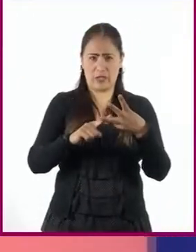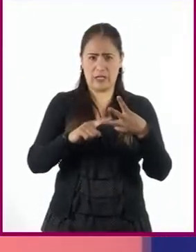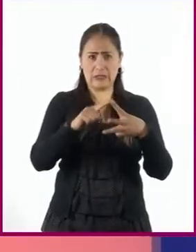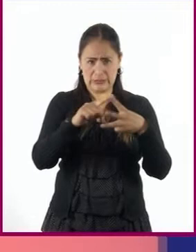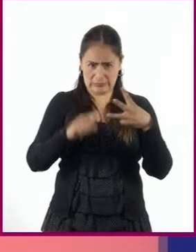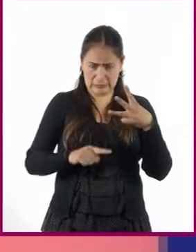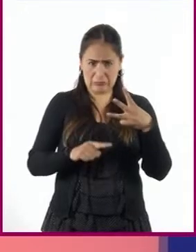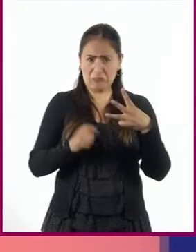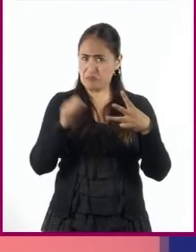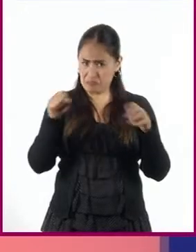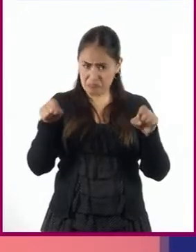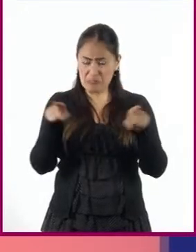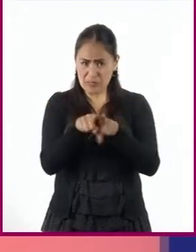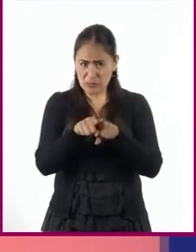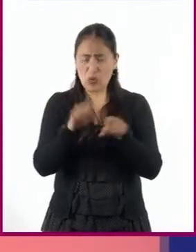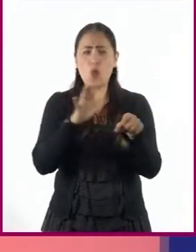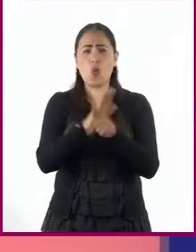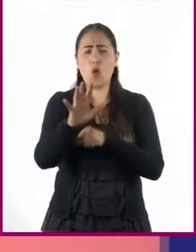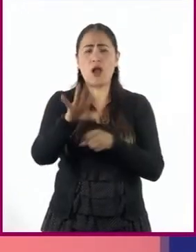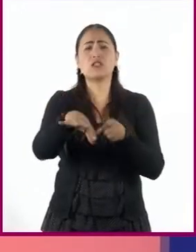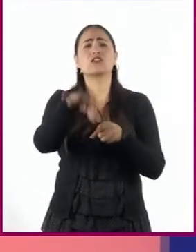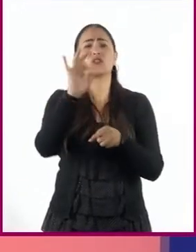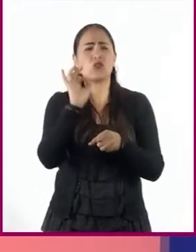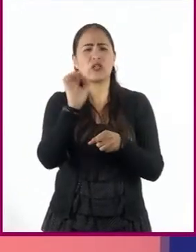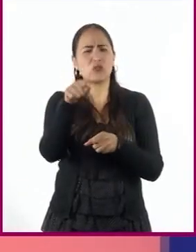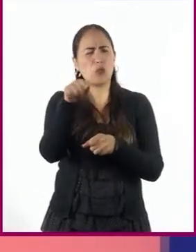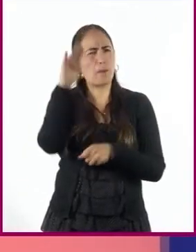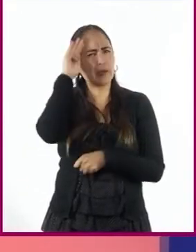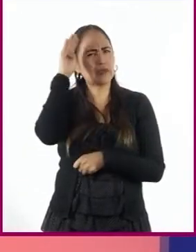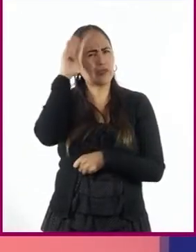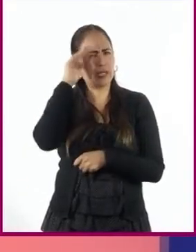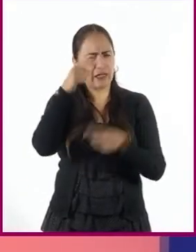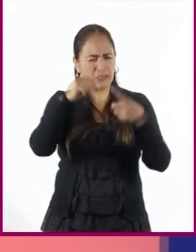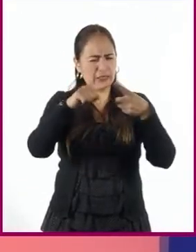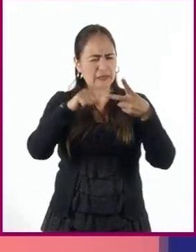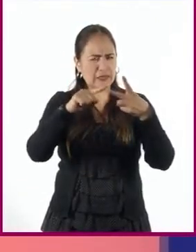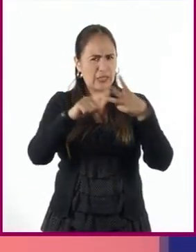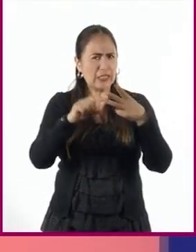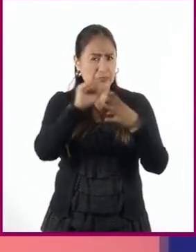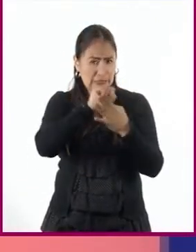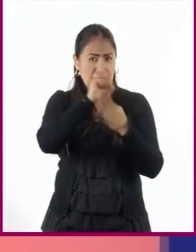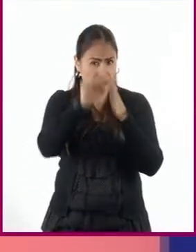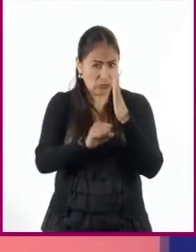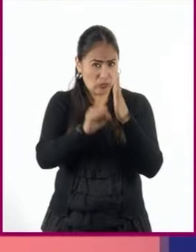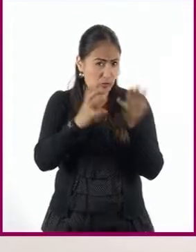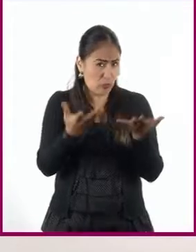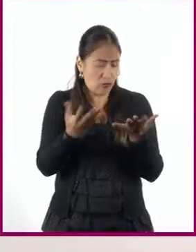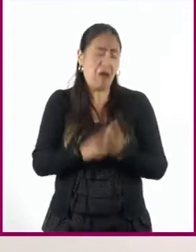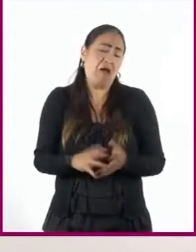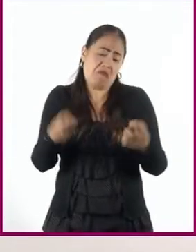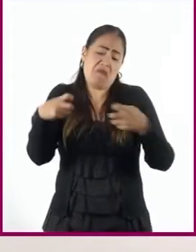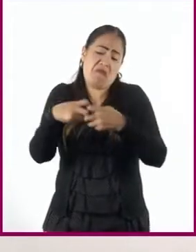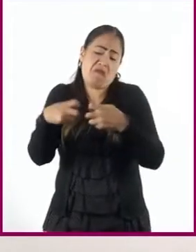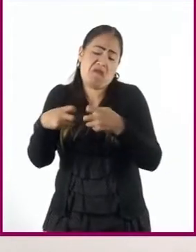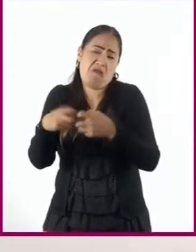Sí, aunque las tres usan palabras distintas, pero al final buscan lo mismo. Pedir prestada la goma.